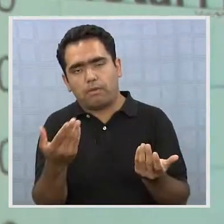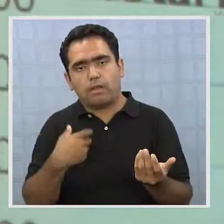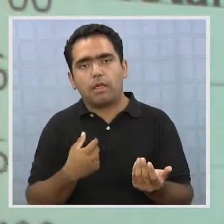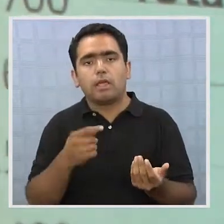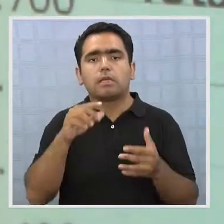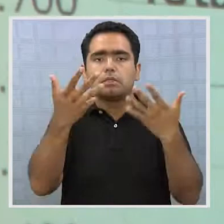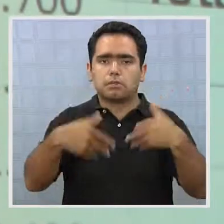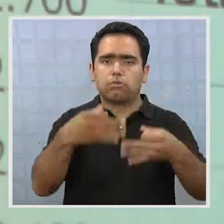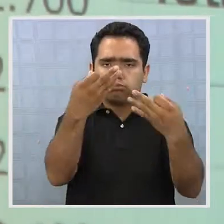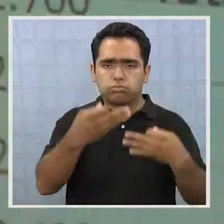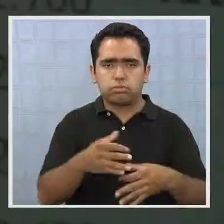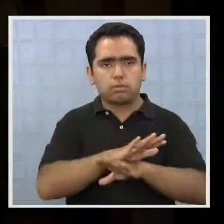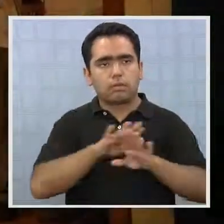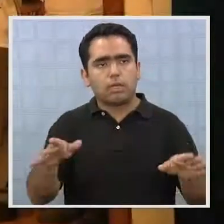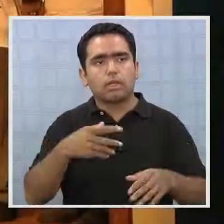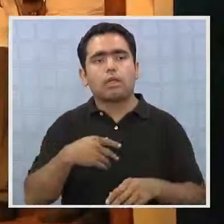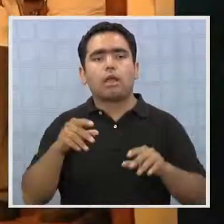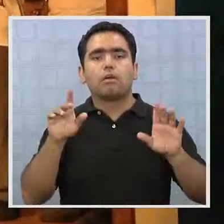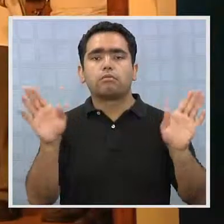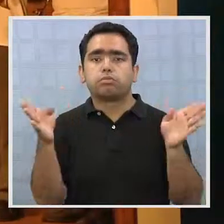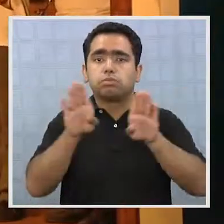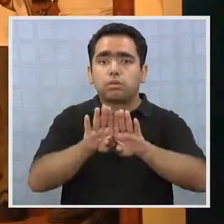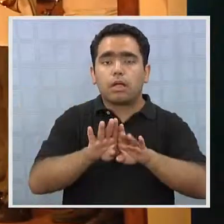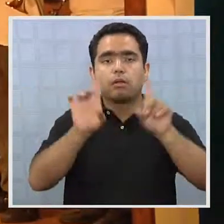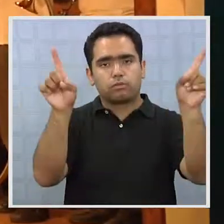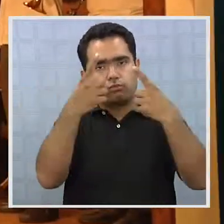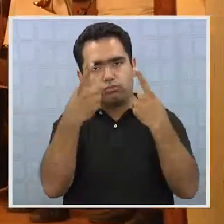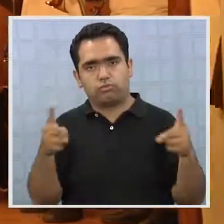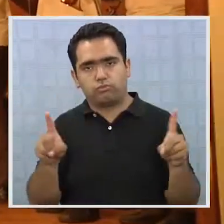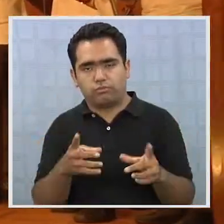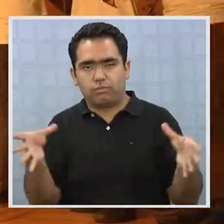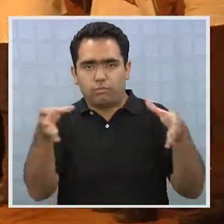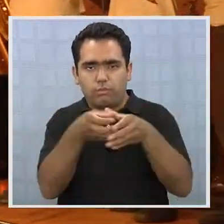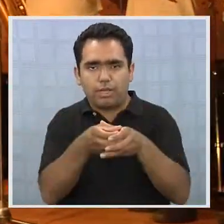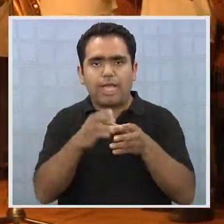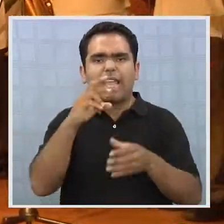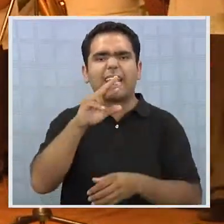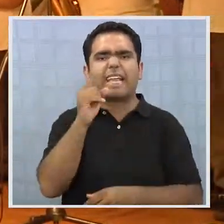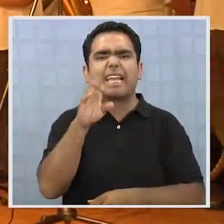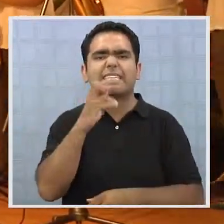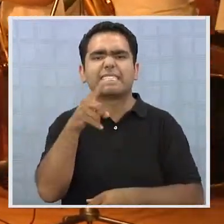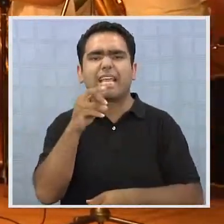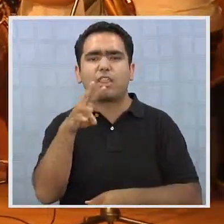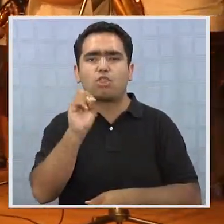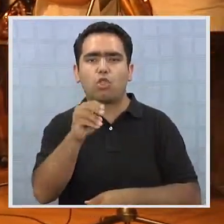entregando un cierre de ceremonia con el grupo musical Crescendo Jazz Band.